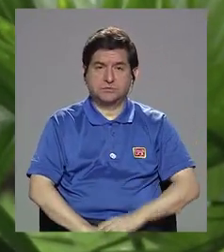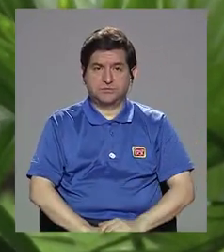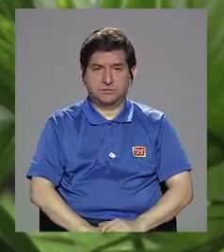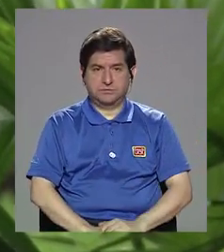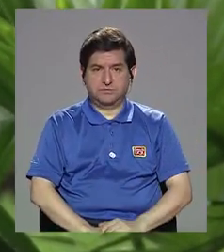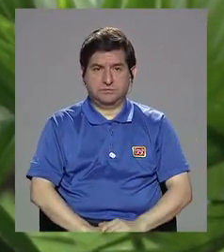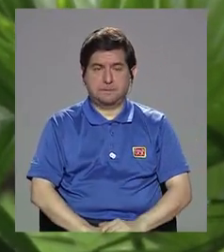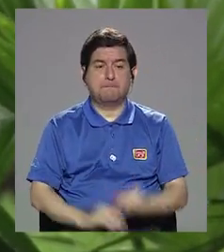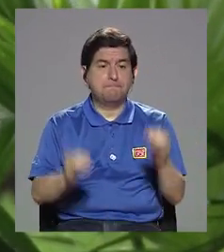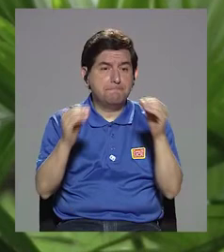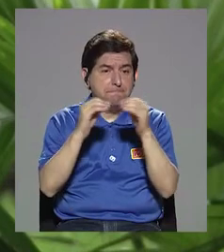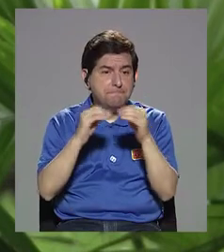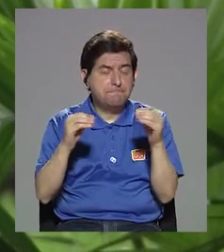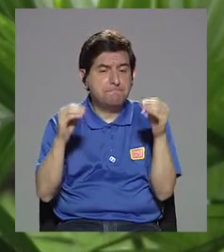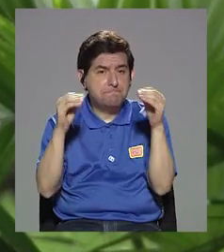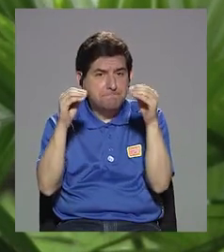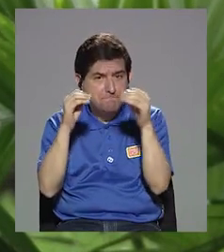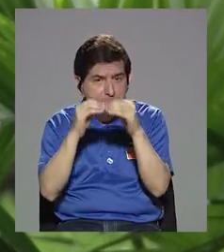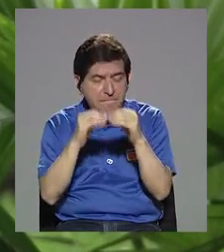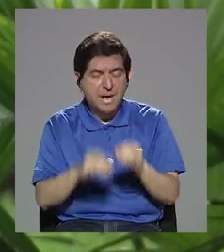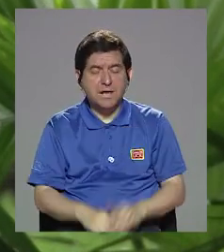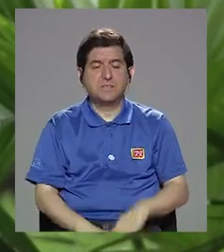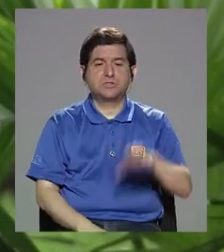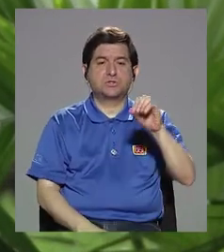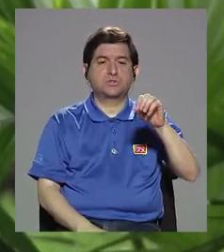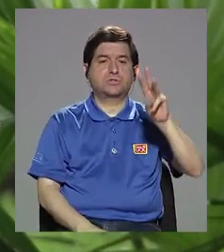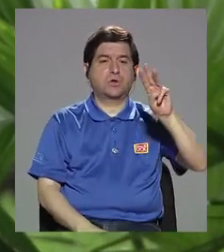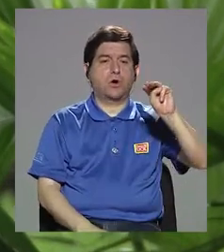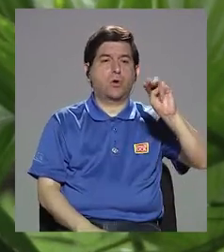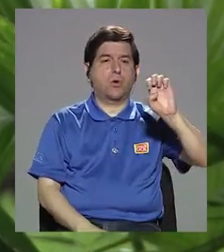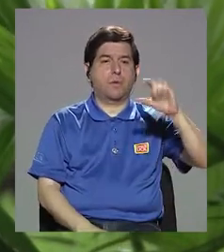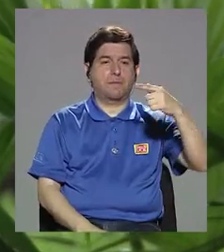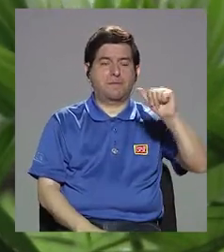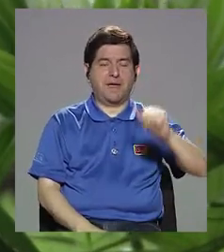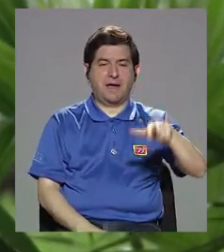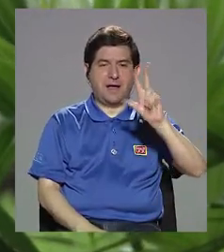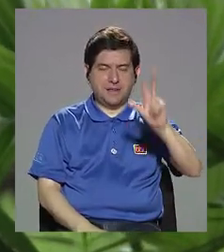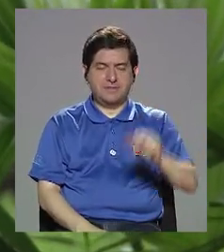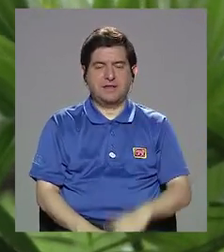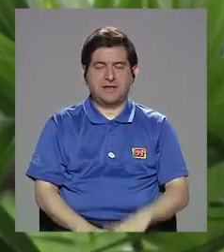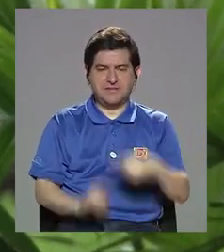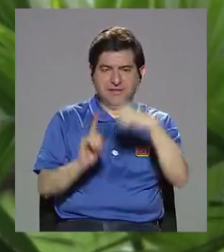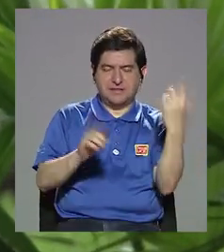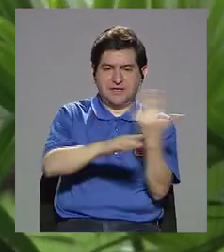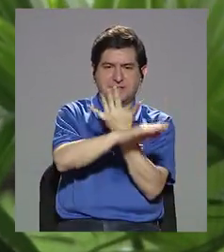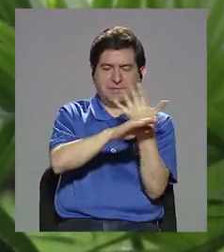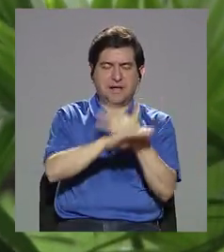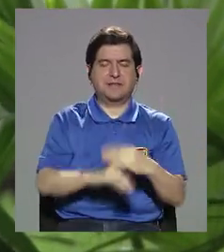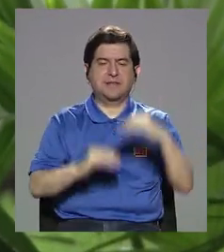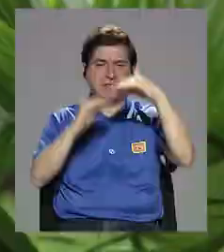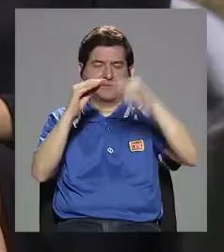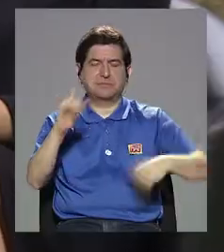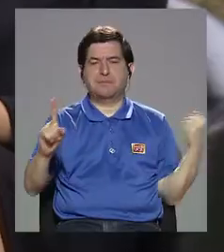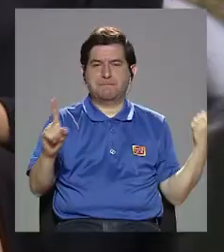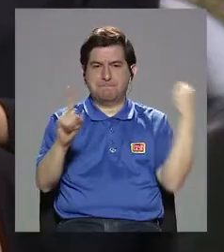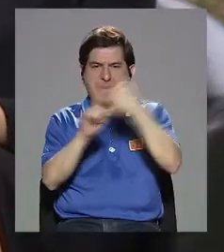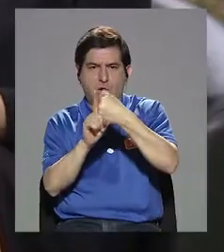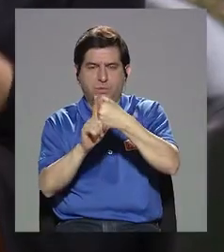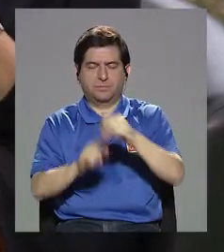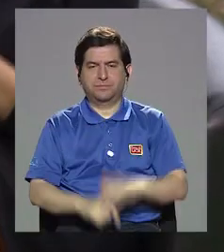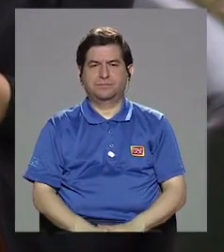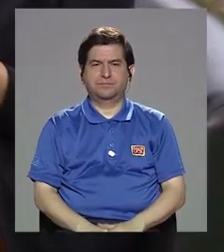entre más omega-3 de plantas, hay menos infarto. Doctora,